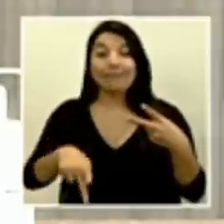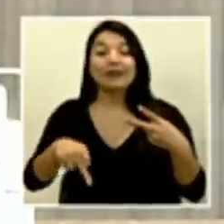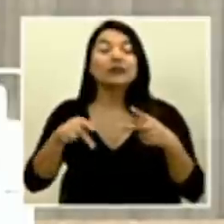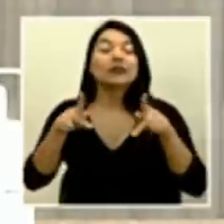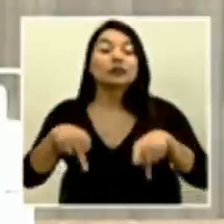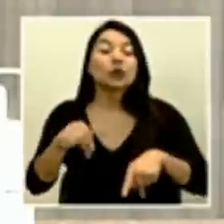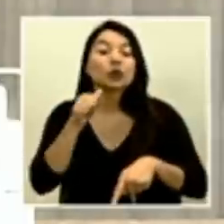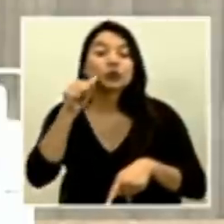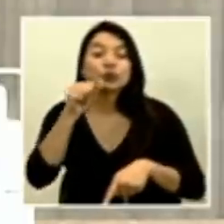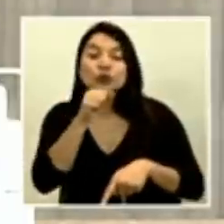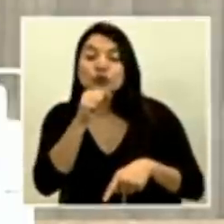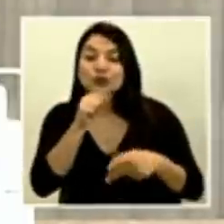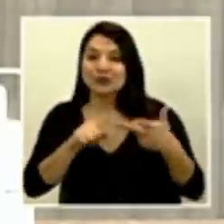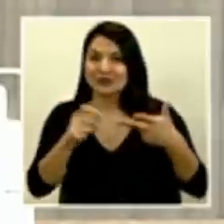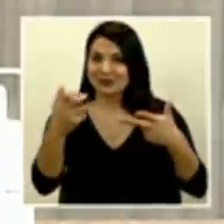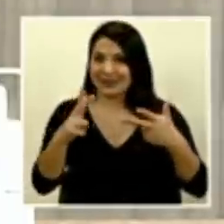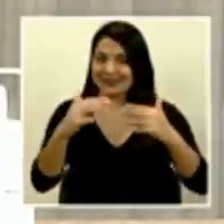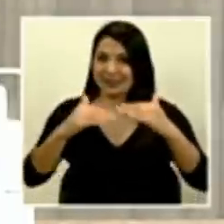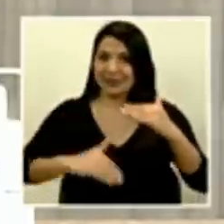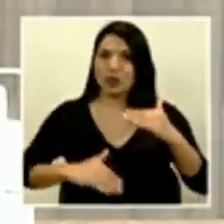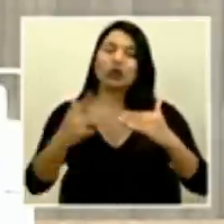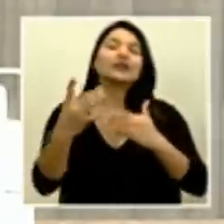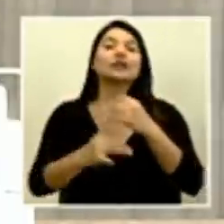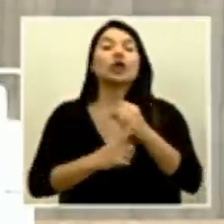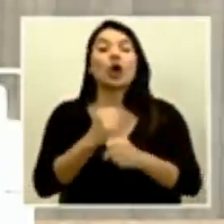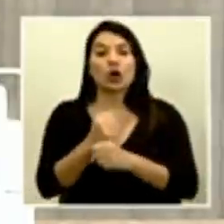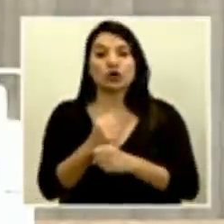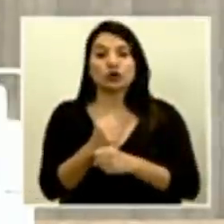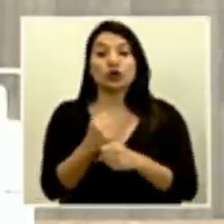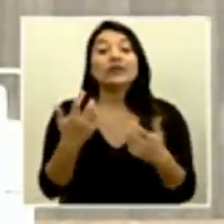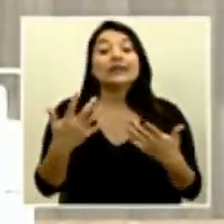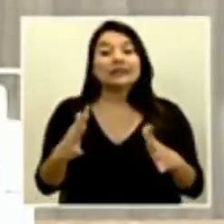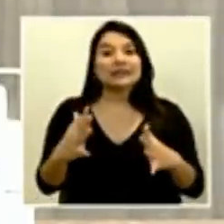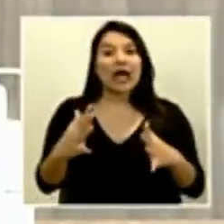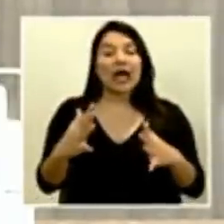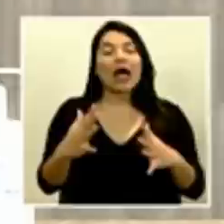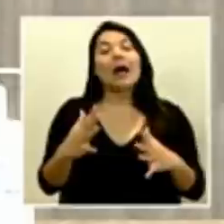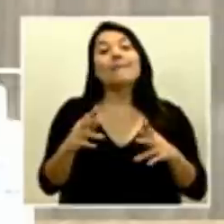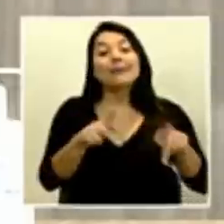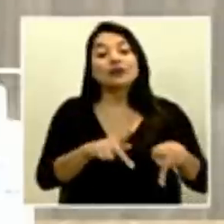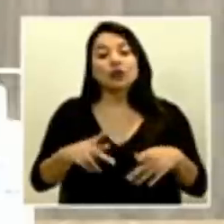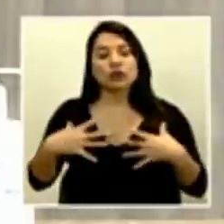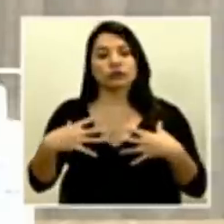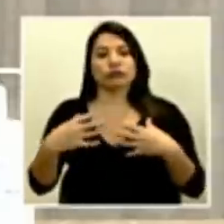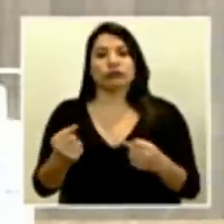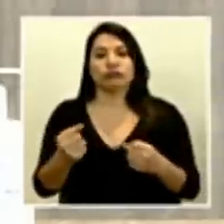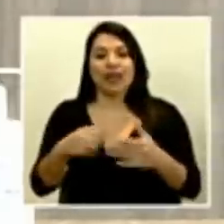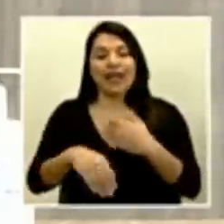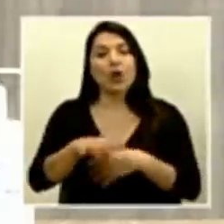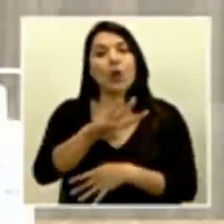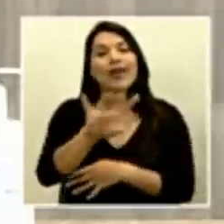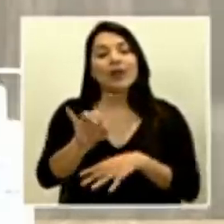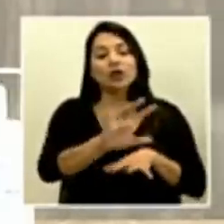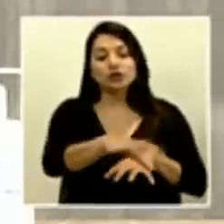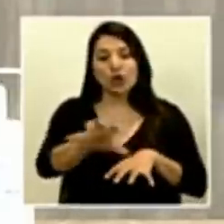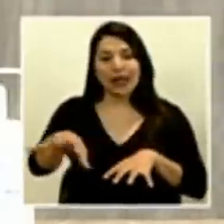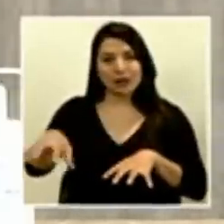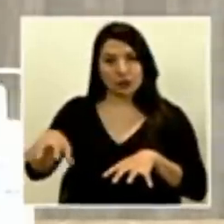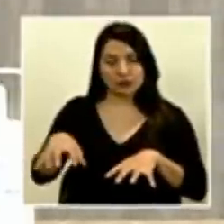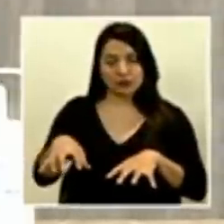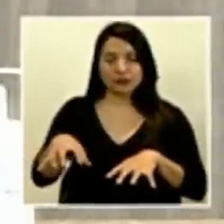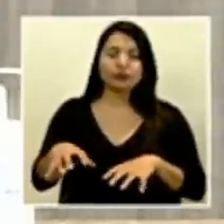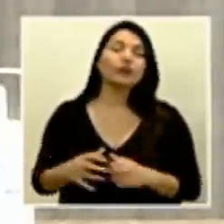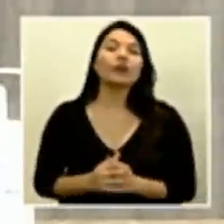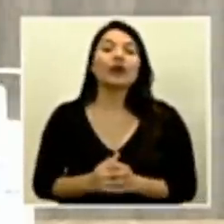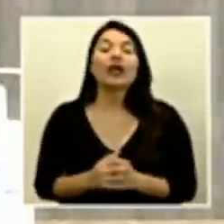de edad. Se contabilizan casos recuperados en 48 cantones de las siete provincias. Se mantiene la cifra